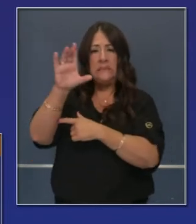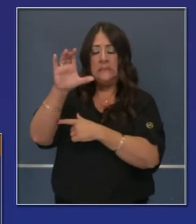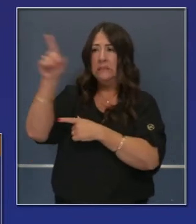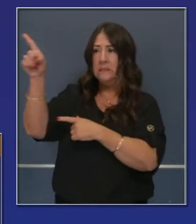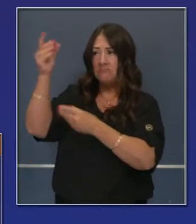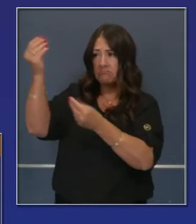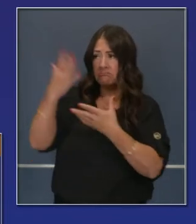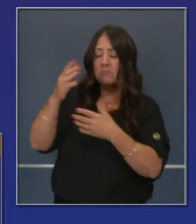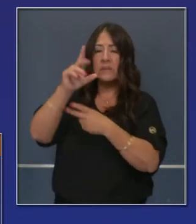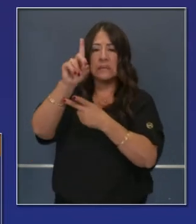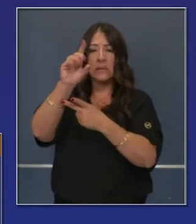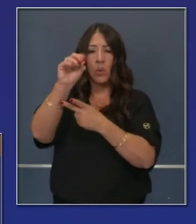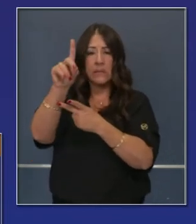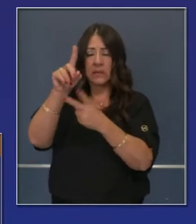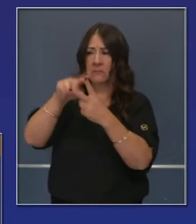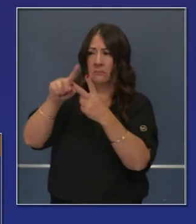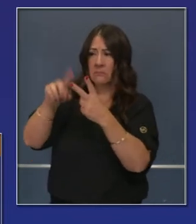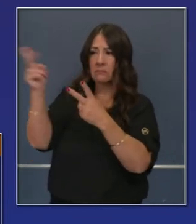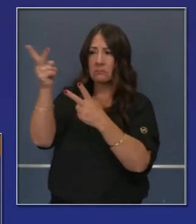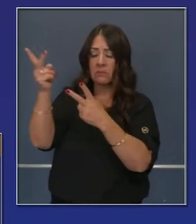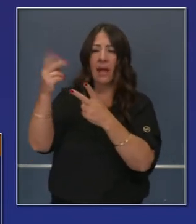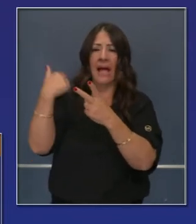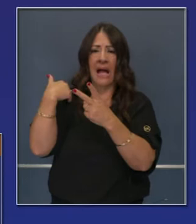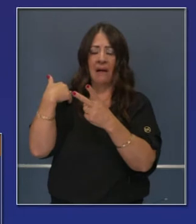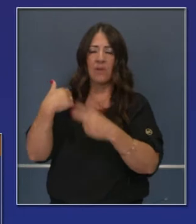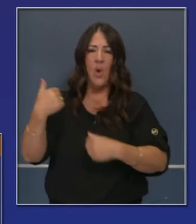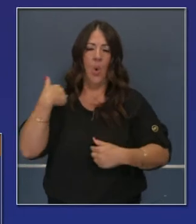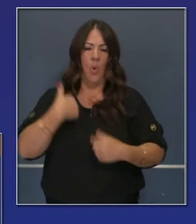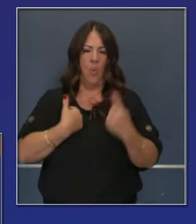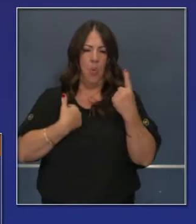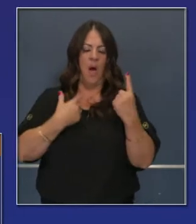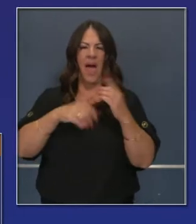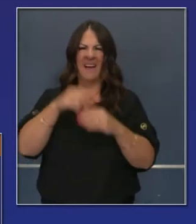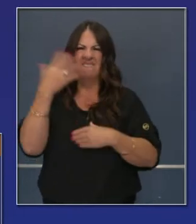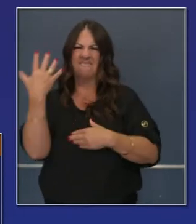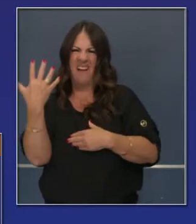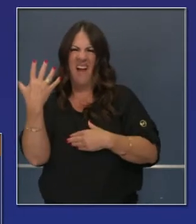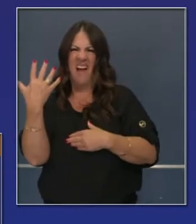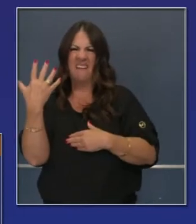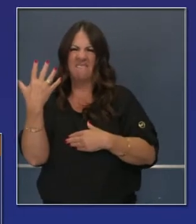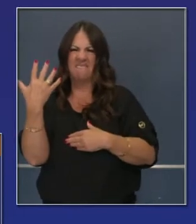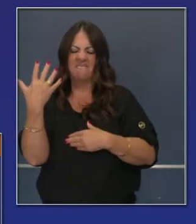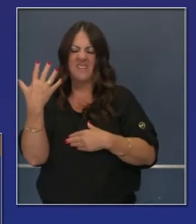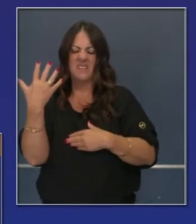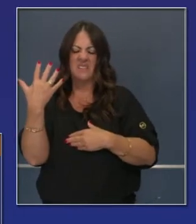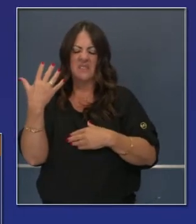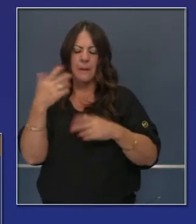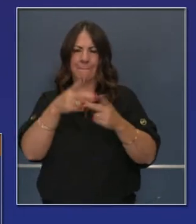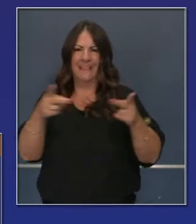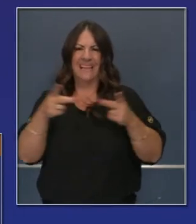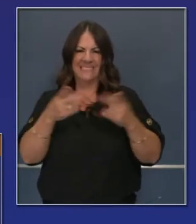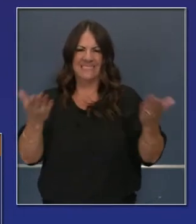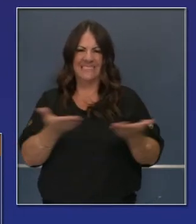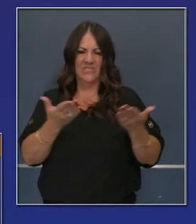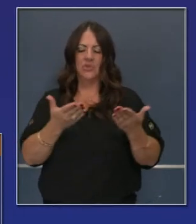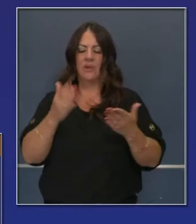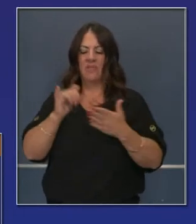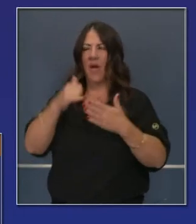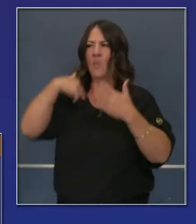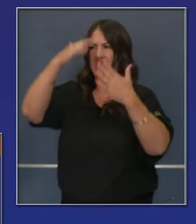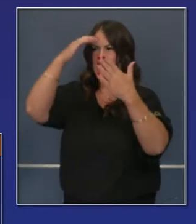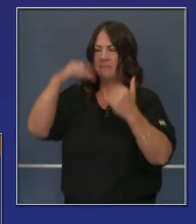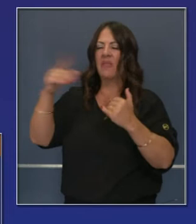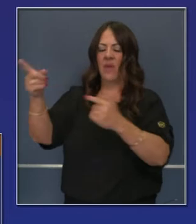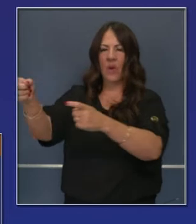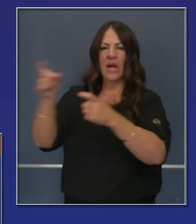Nosotros, lo que se nos ha dado el Departamento de Defensa y la CDC en cuanto a las jurisdicciones durante la microplanificación, etc., es